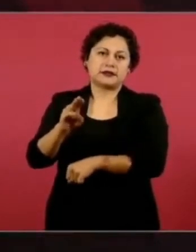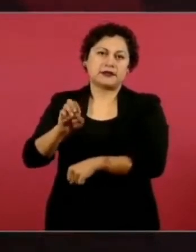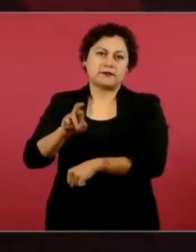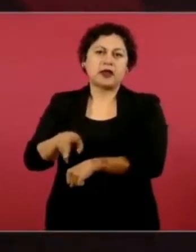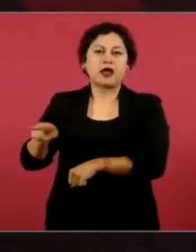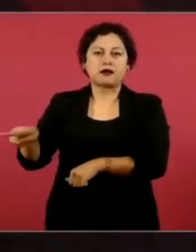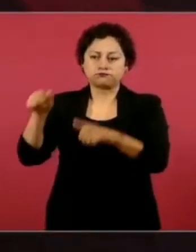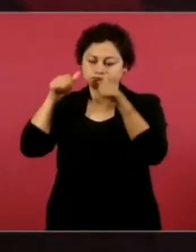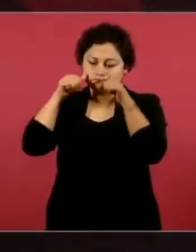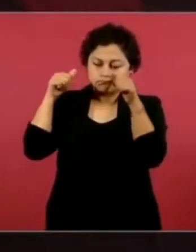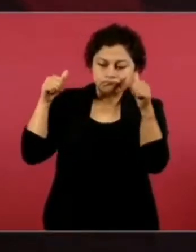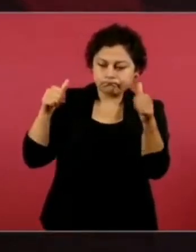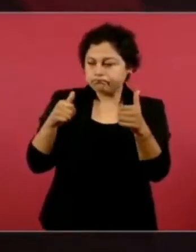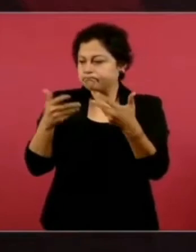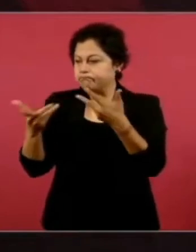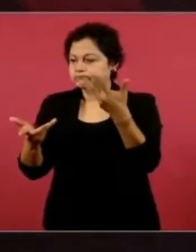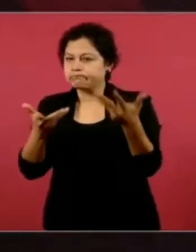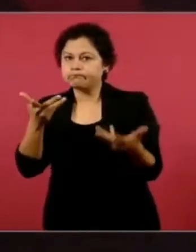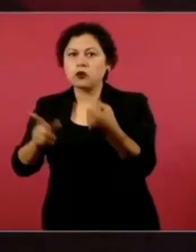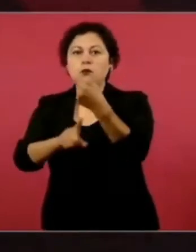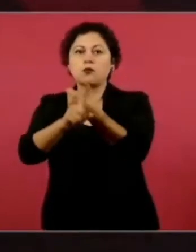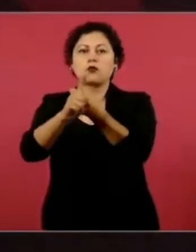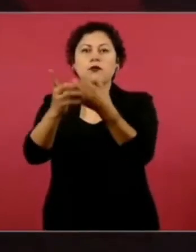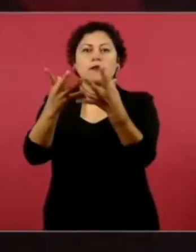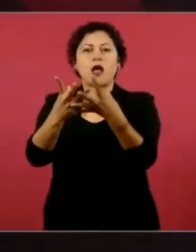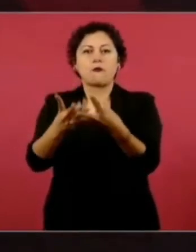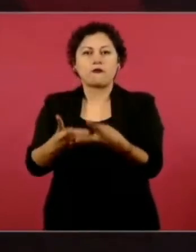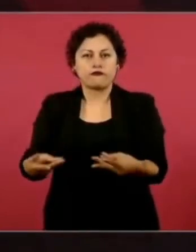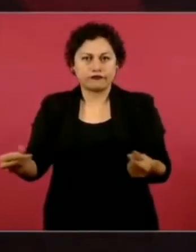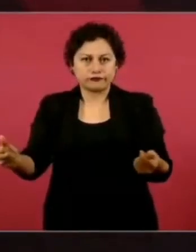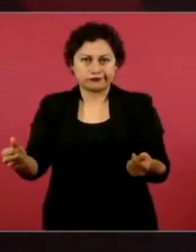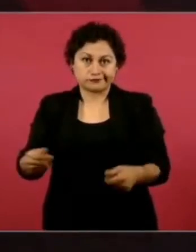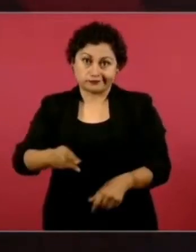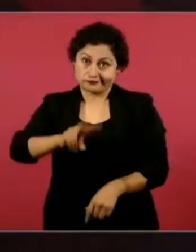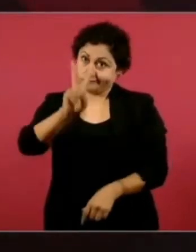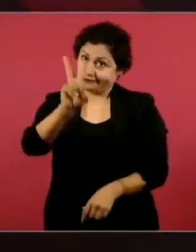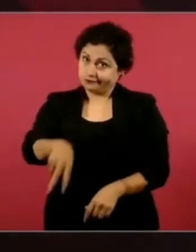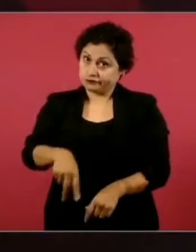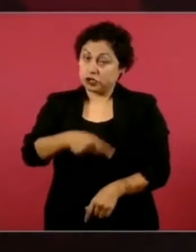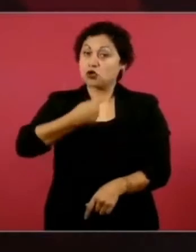problema que cuando llegamos tenía